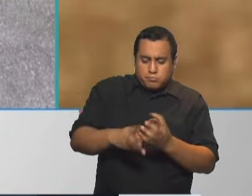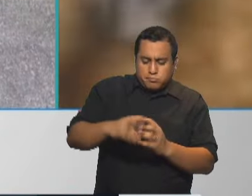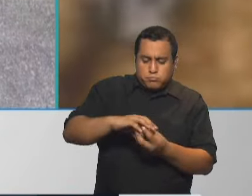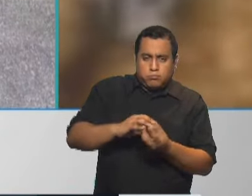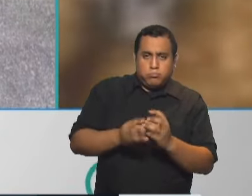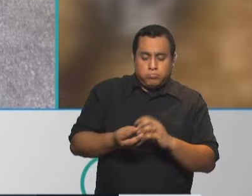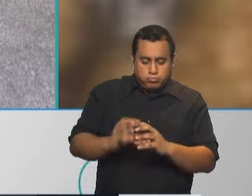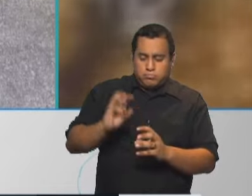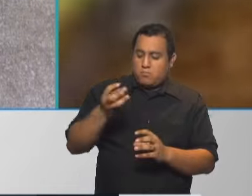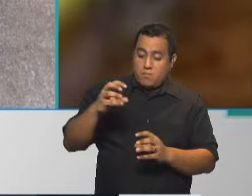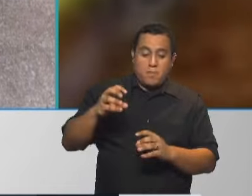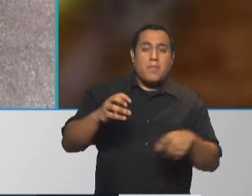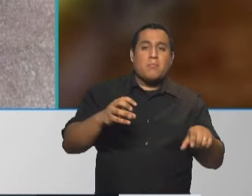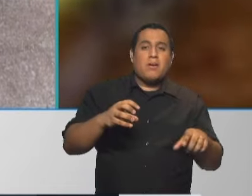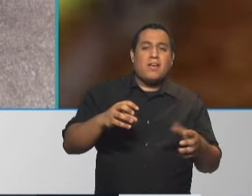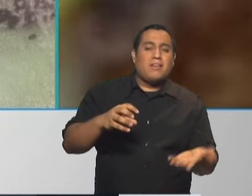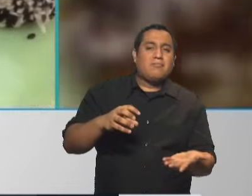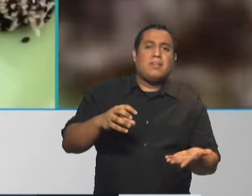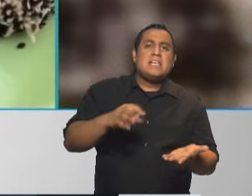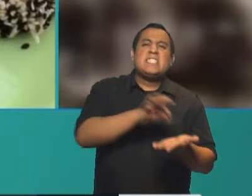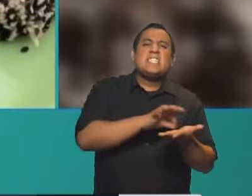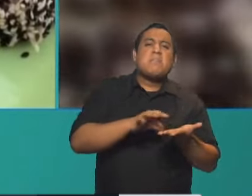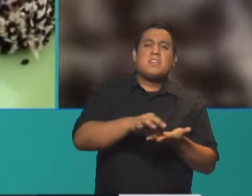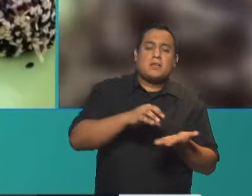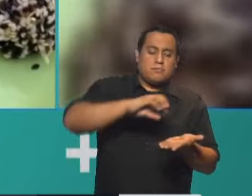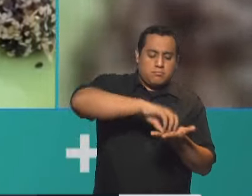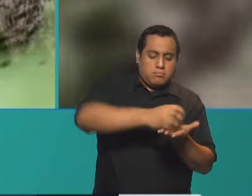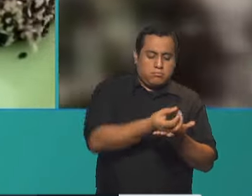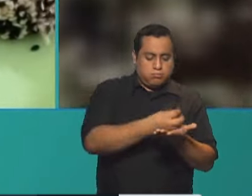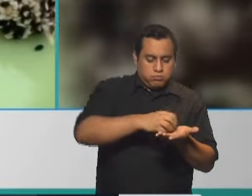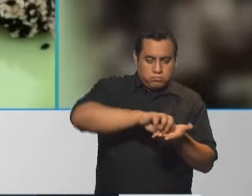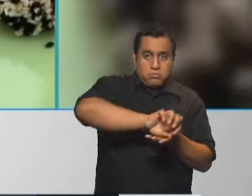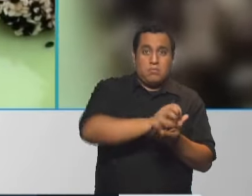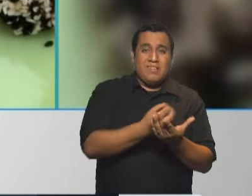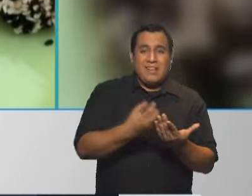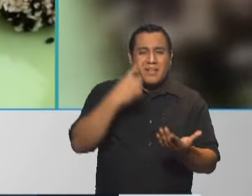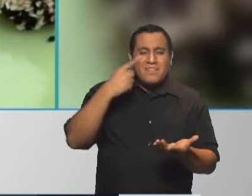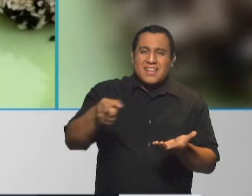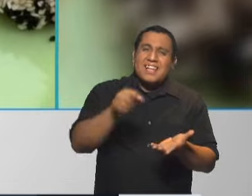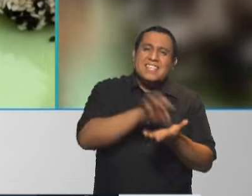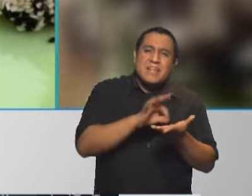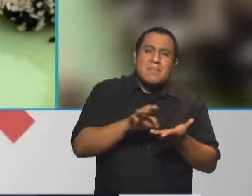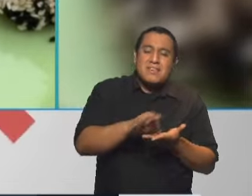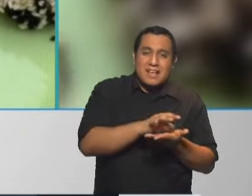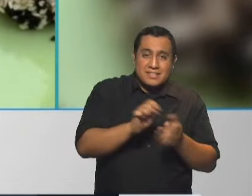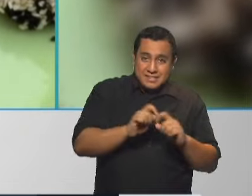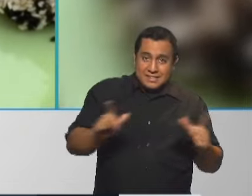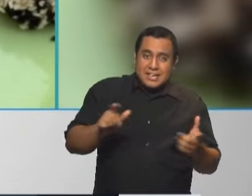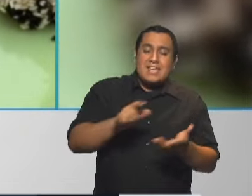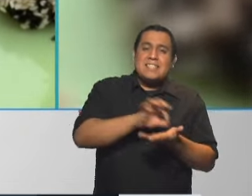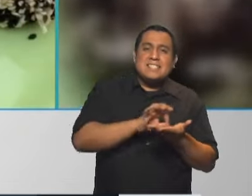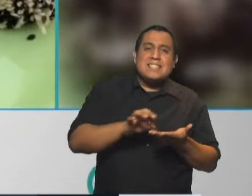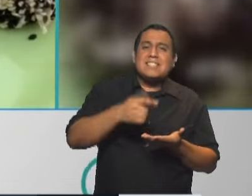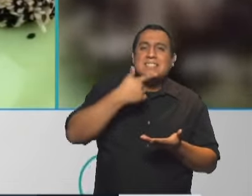las podemos pasar por ejemplo por algún tipo de semillas ahí en la pantalla estamos viendo que las pasé por semillas de